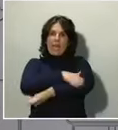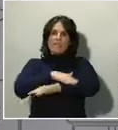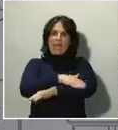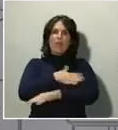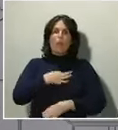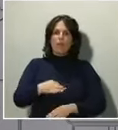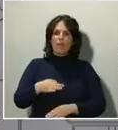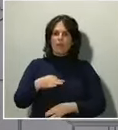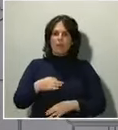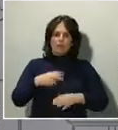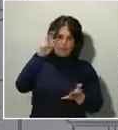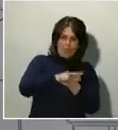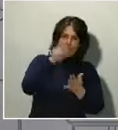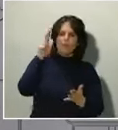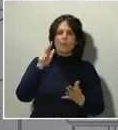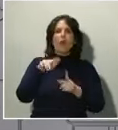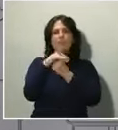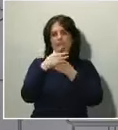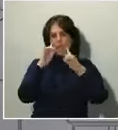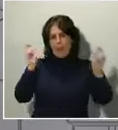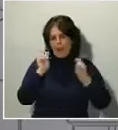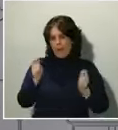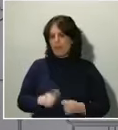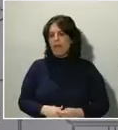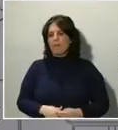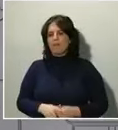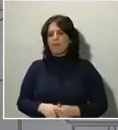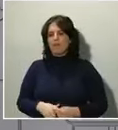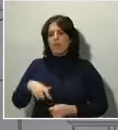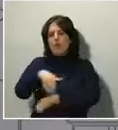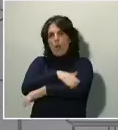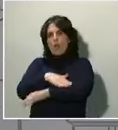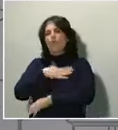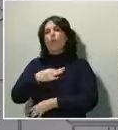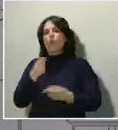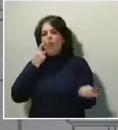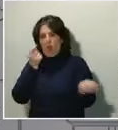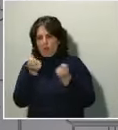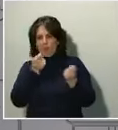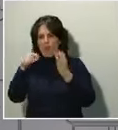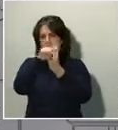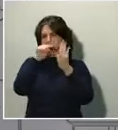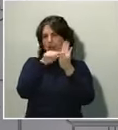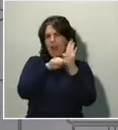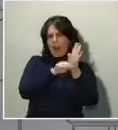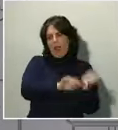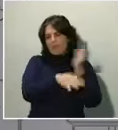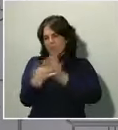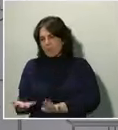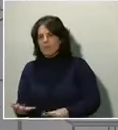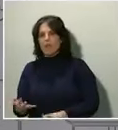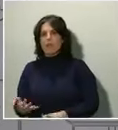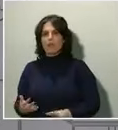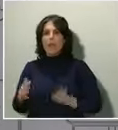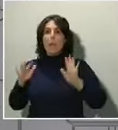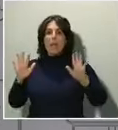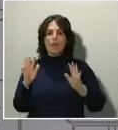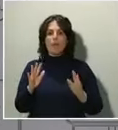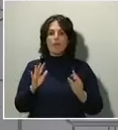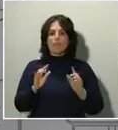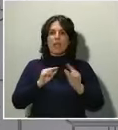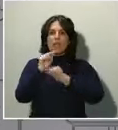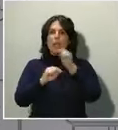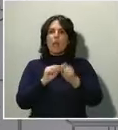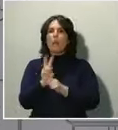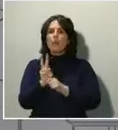Podemos, desde el Gobierno, coordinar muchas de estas actuaciones, pero este virus no atiende a instituciones, a territorios, a